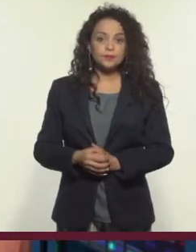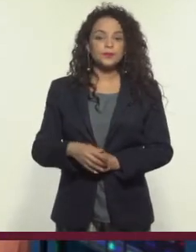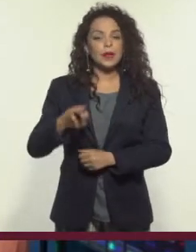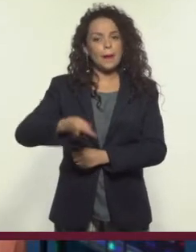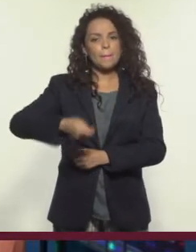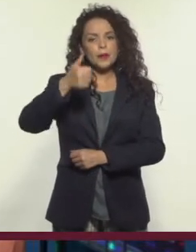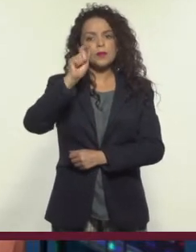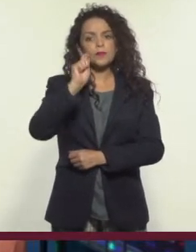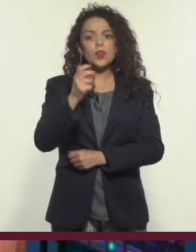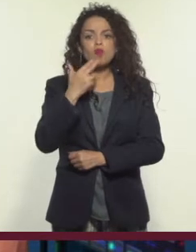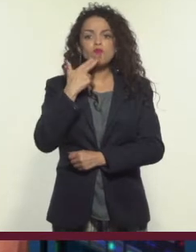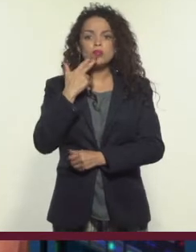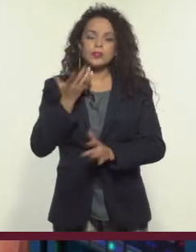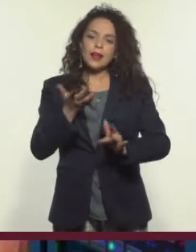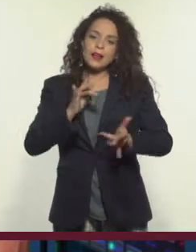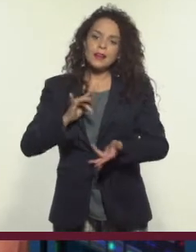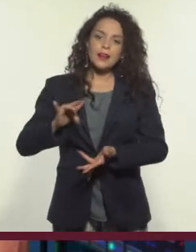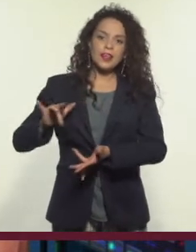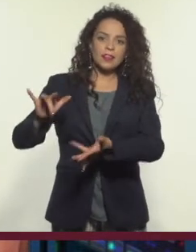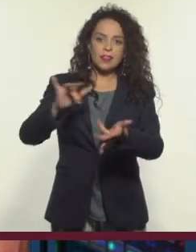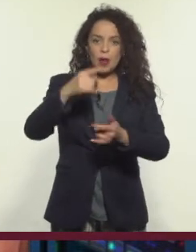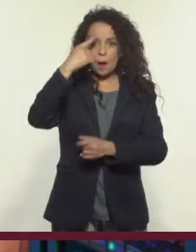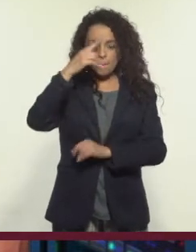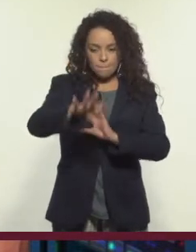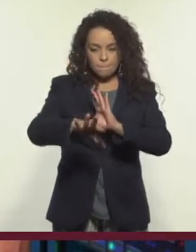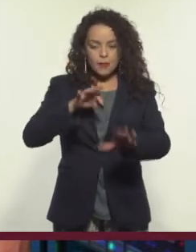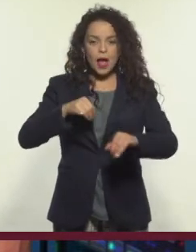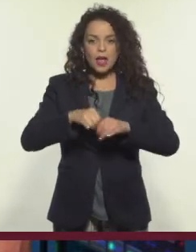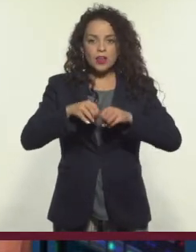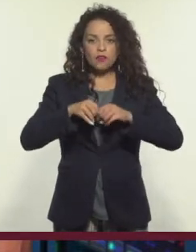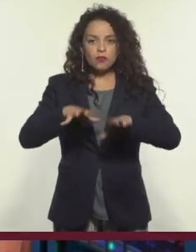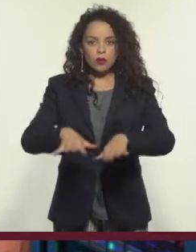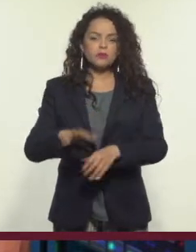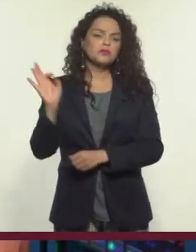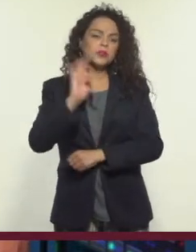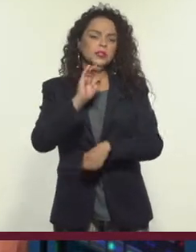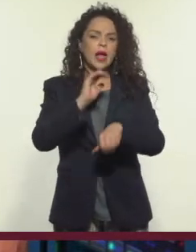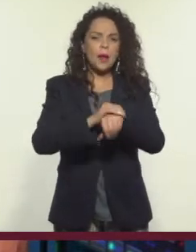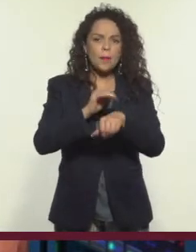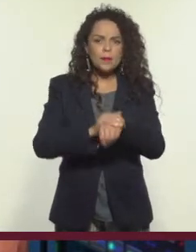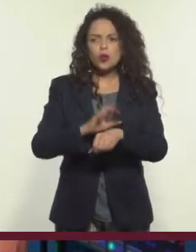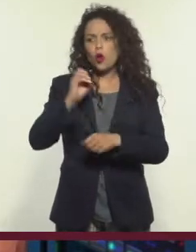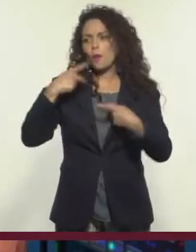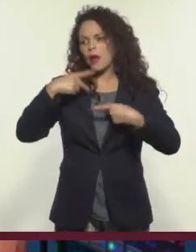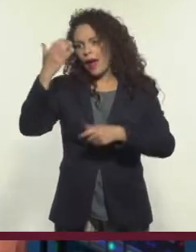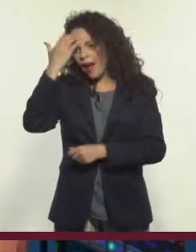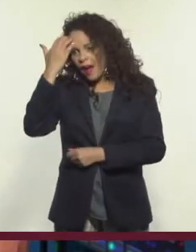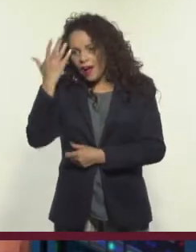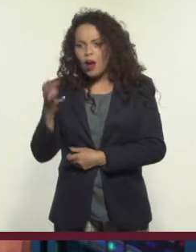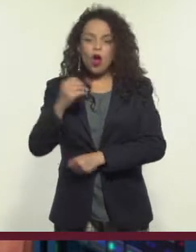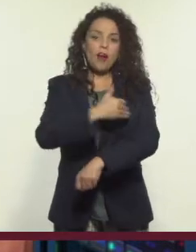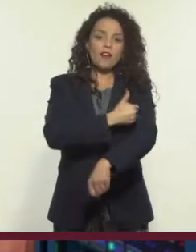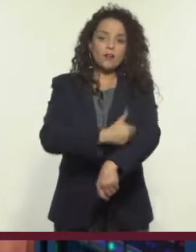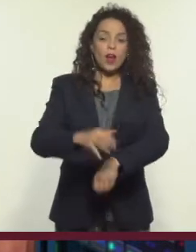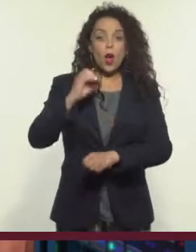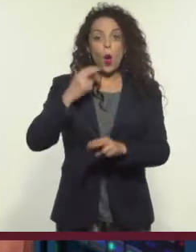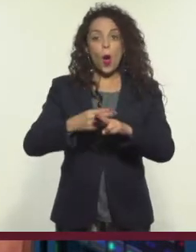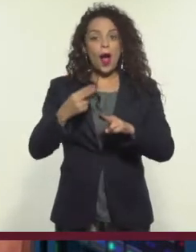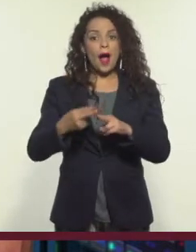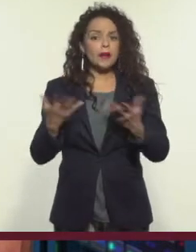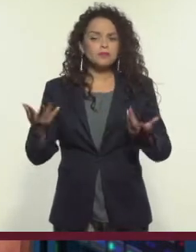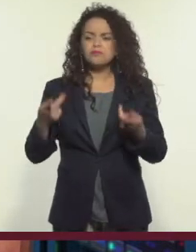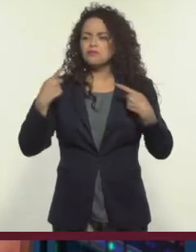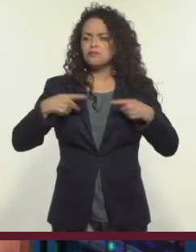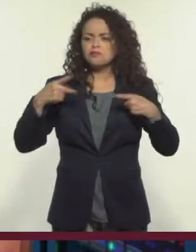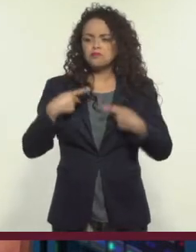La primera es el uso de sus redes sociales para obtener información, ya sea de amigos, conocidos, familiares o